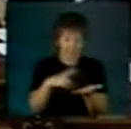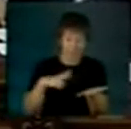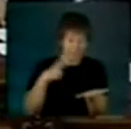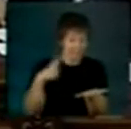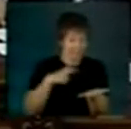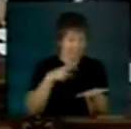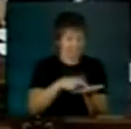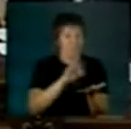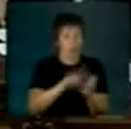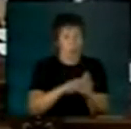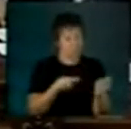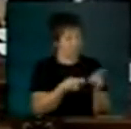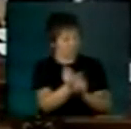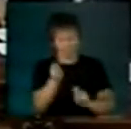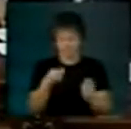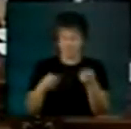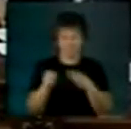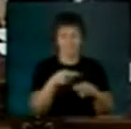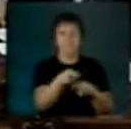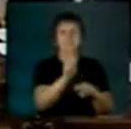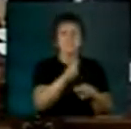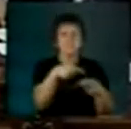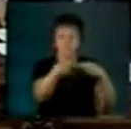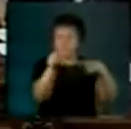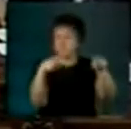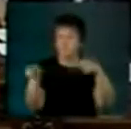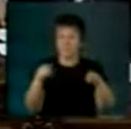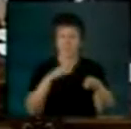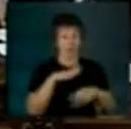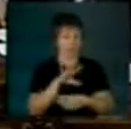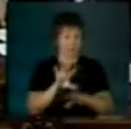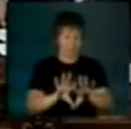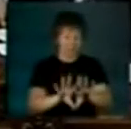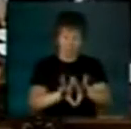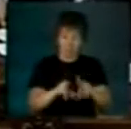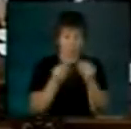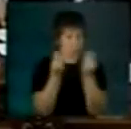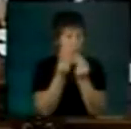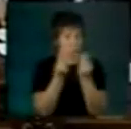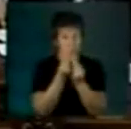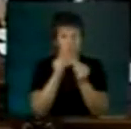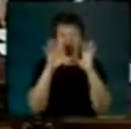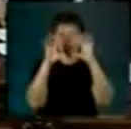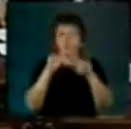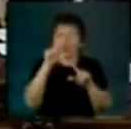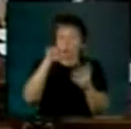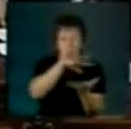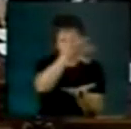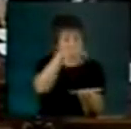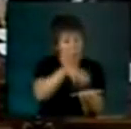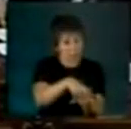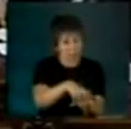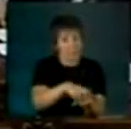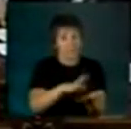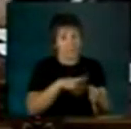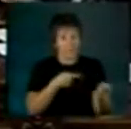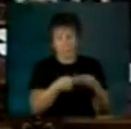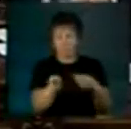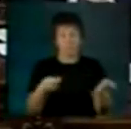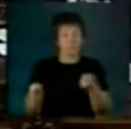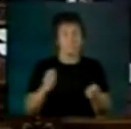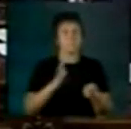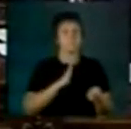capacidad de generar corrupción en todas partes. Y tenemos operadores del